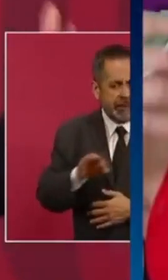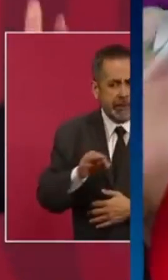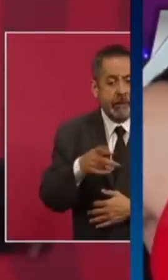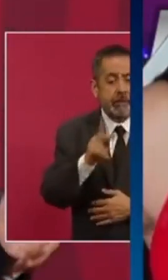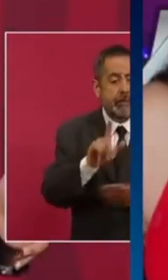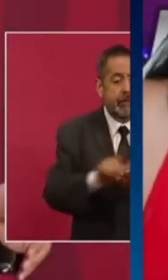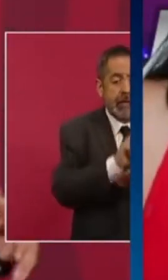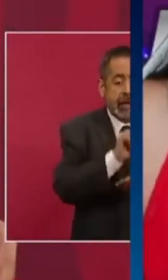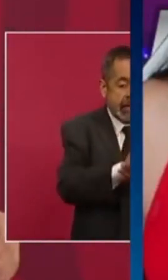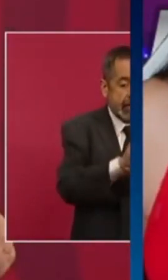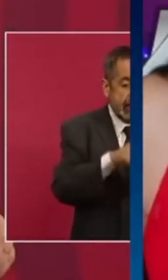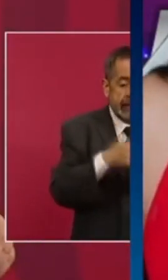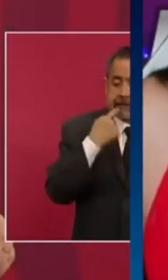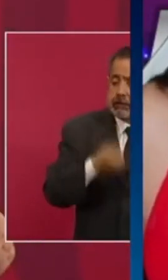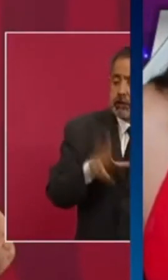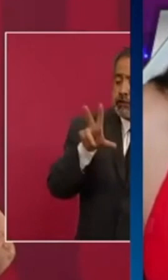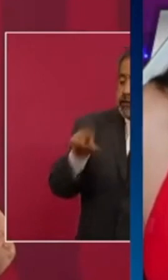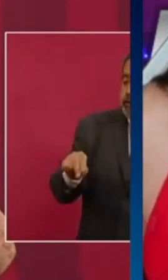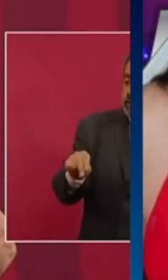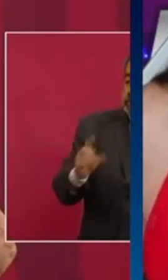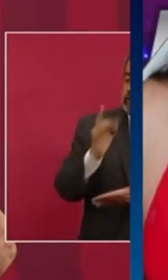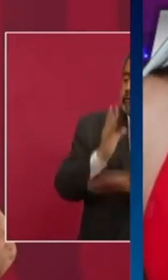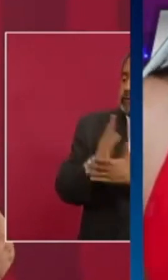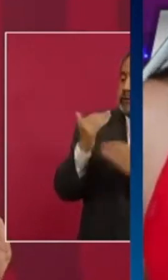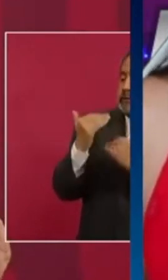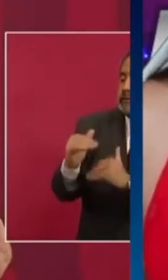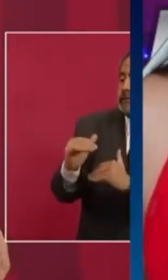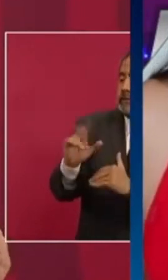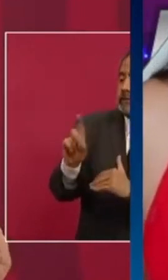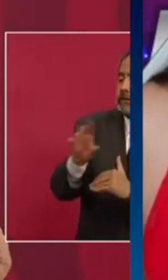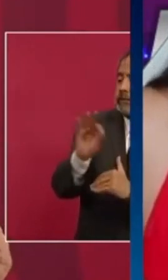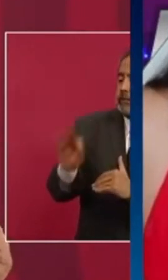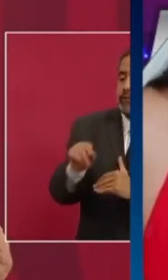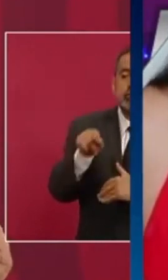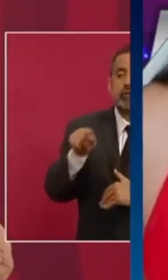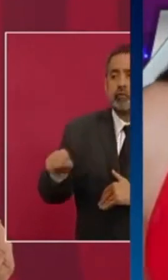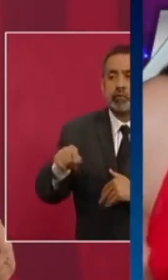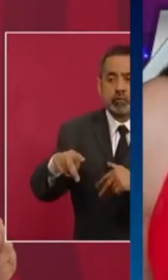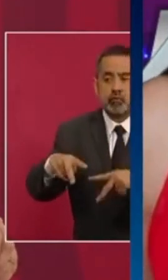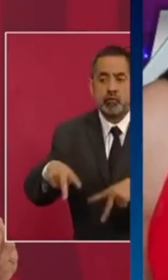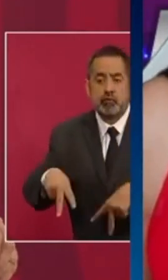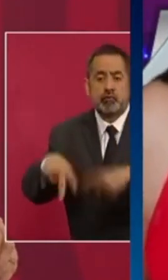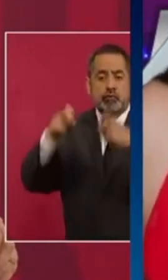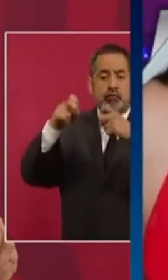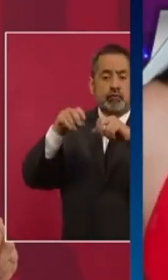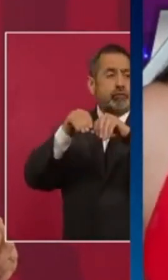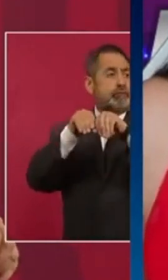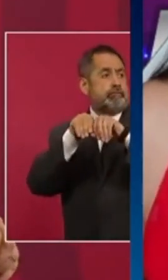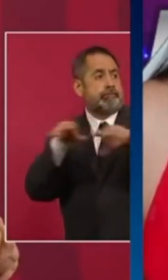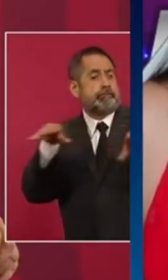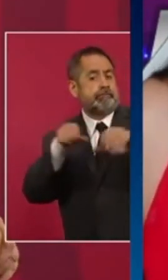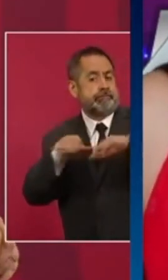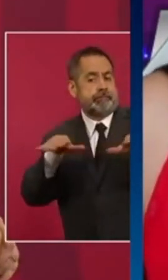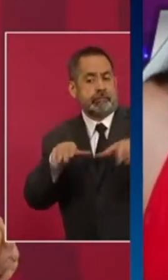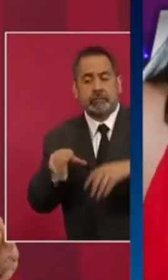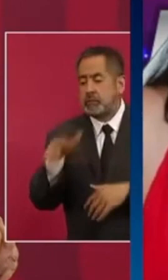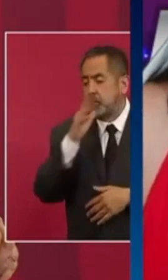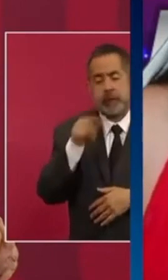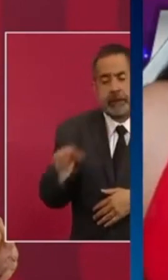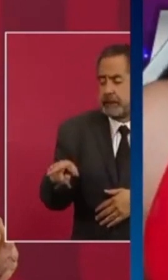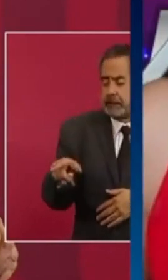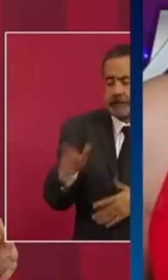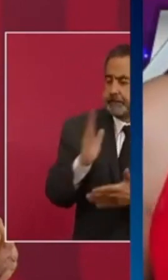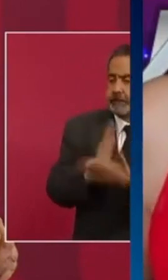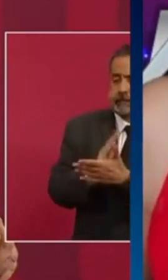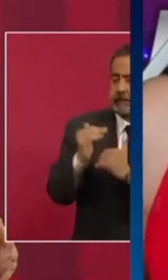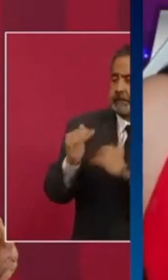que ahora son más porque su popularidad ha aumentado, que sienta que lo estamos respaldando, pero no solamente eso, que también el presidente